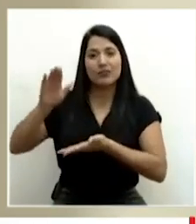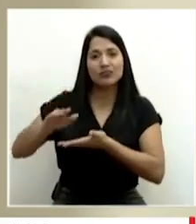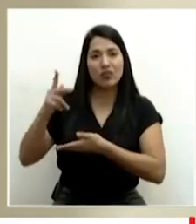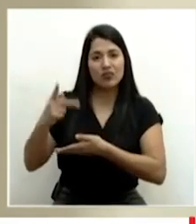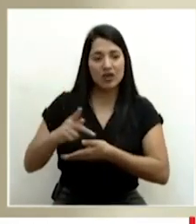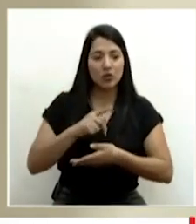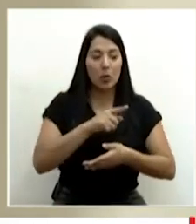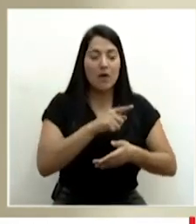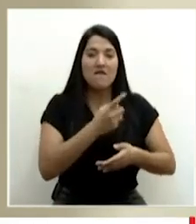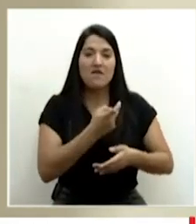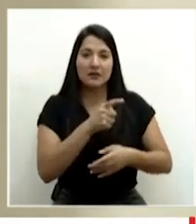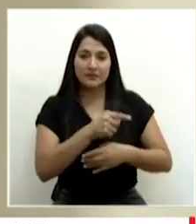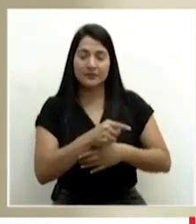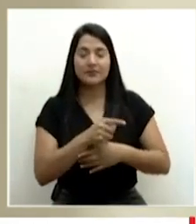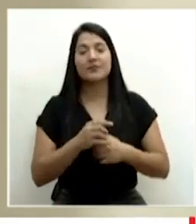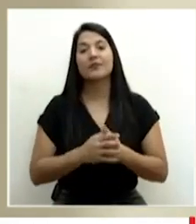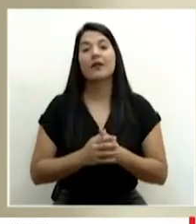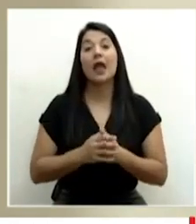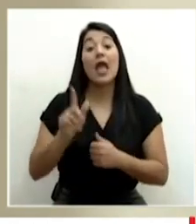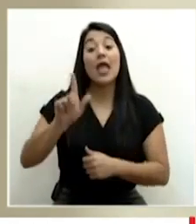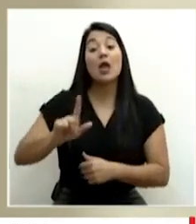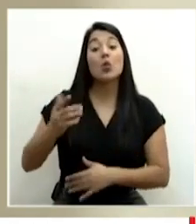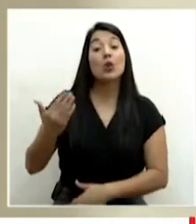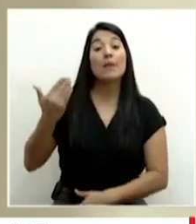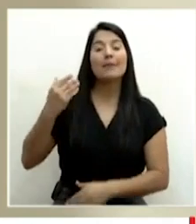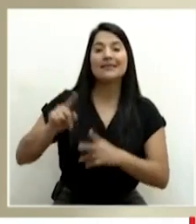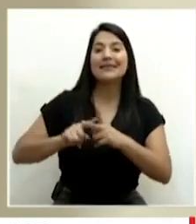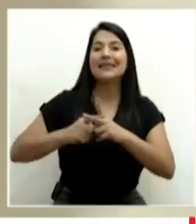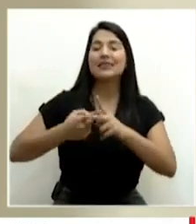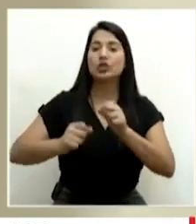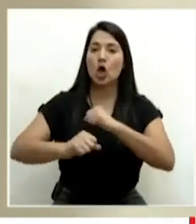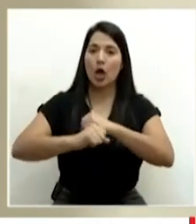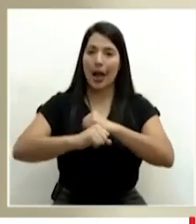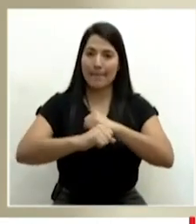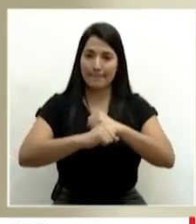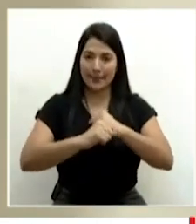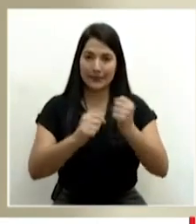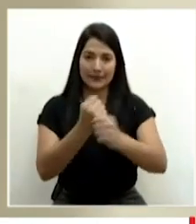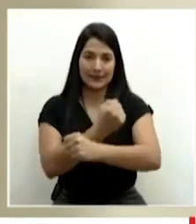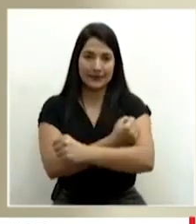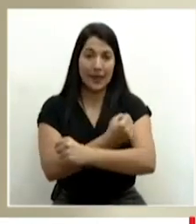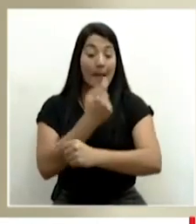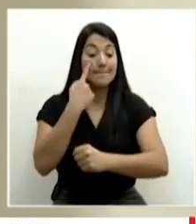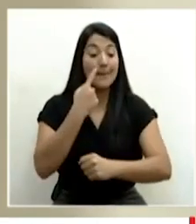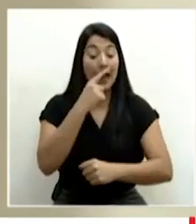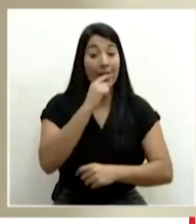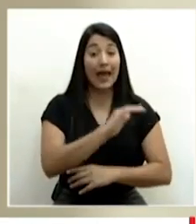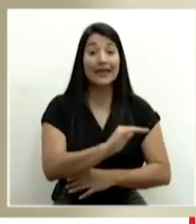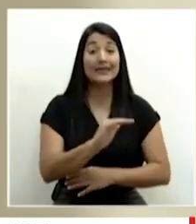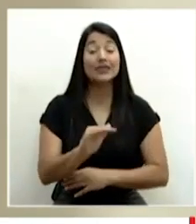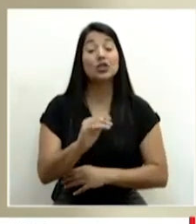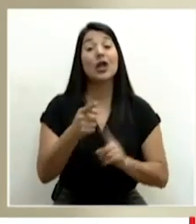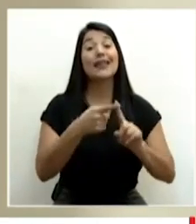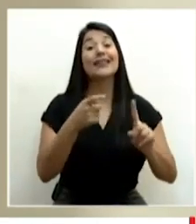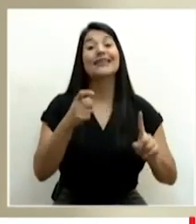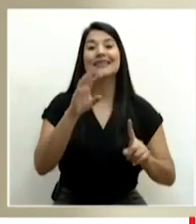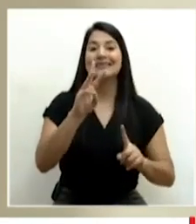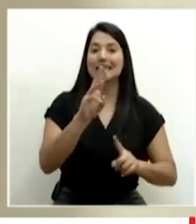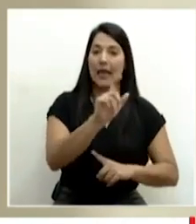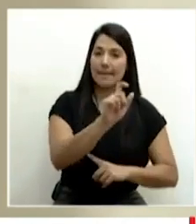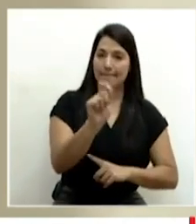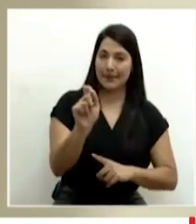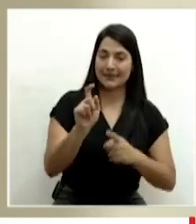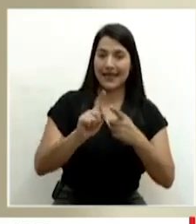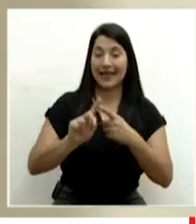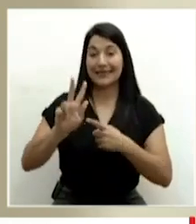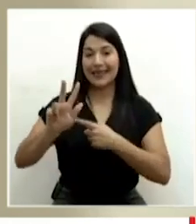se inició la campaña de los niños entre seis meses a tres años de edad. Esos